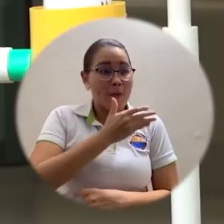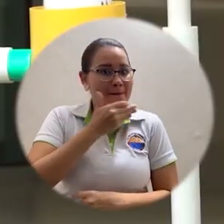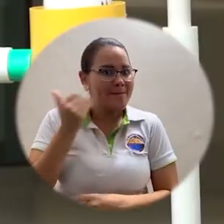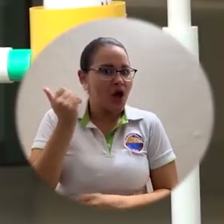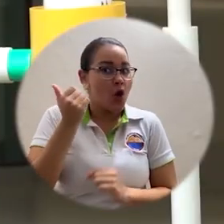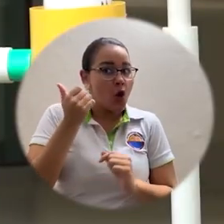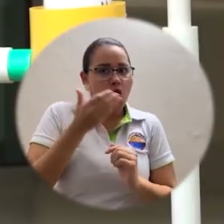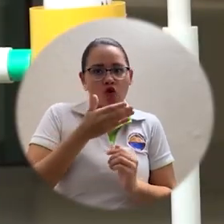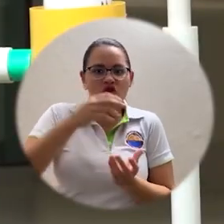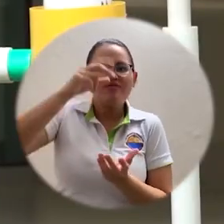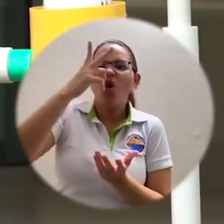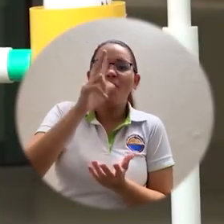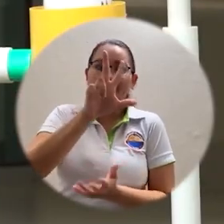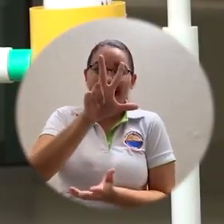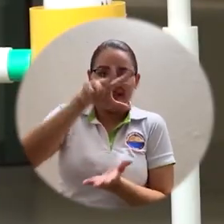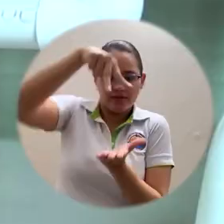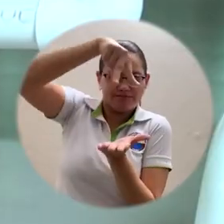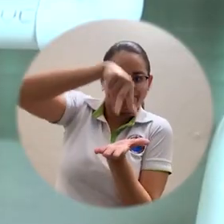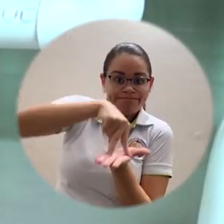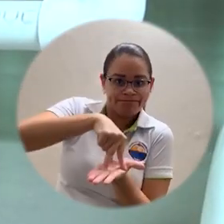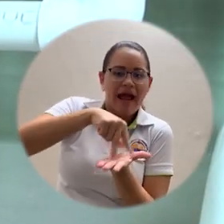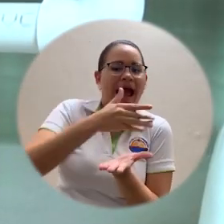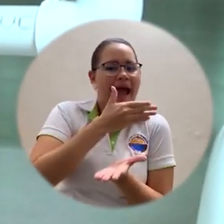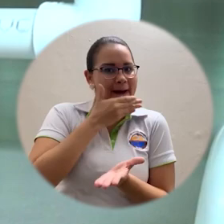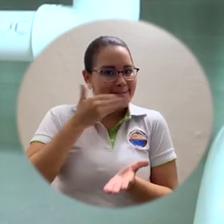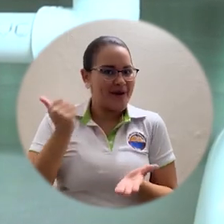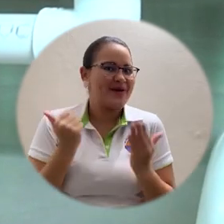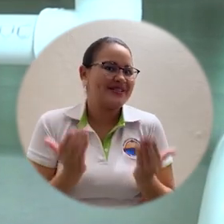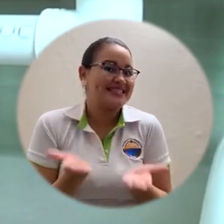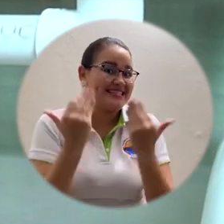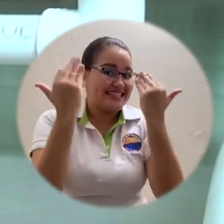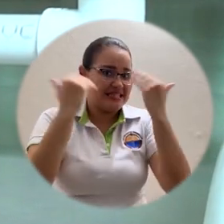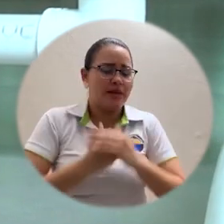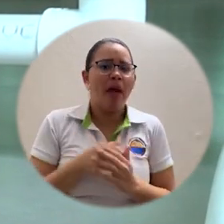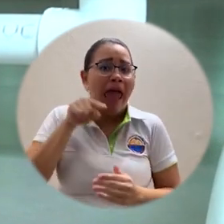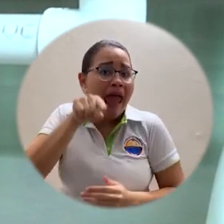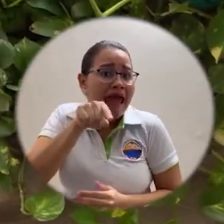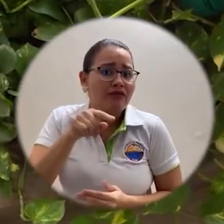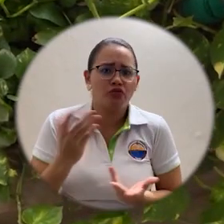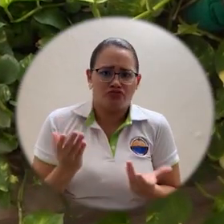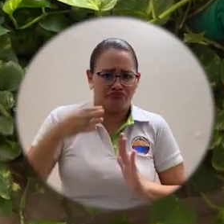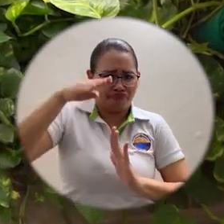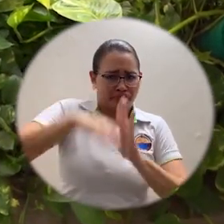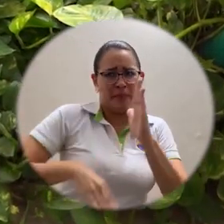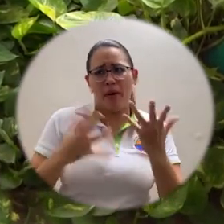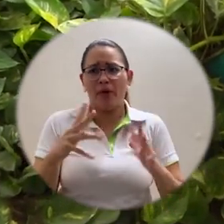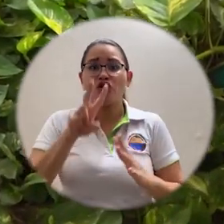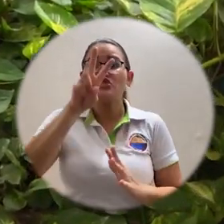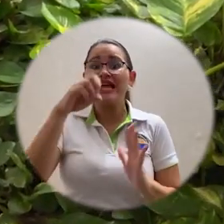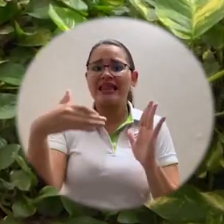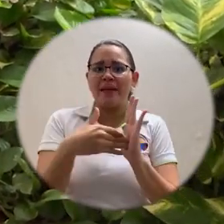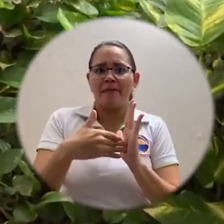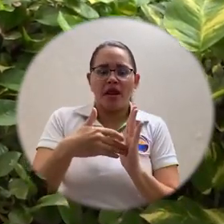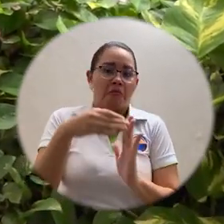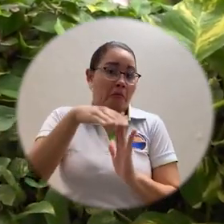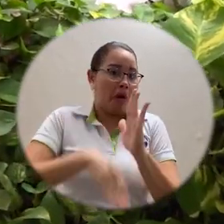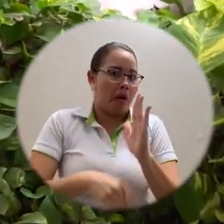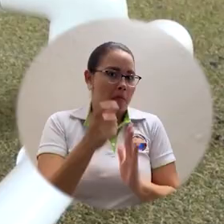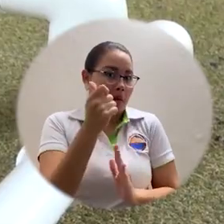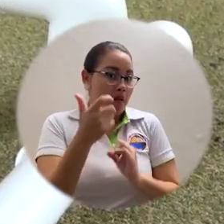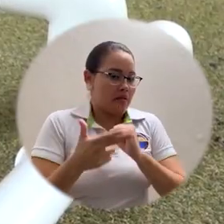transversal y este la pusimos en forma de trípode. En eso hubo una reducción aproximadamente de 7 mil pesos.